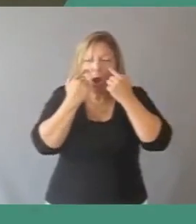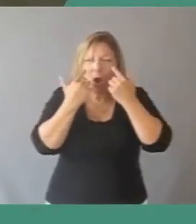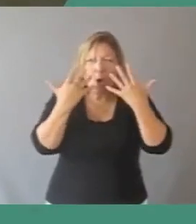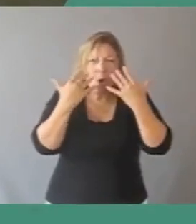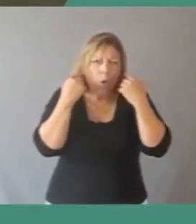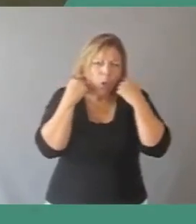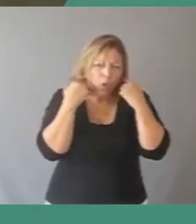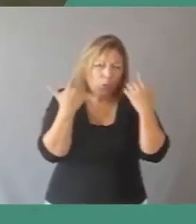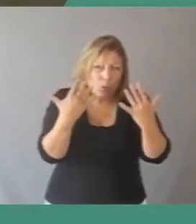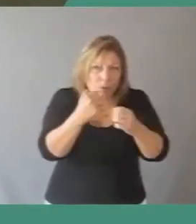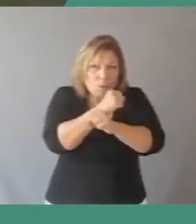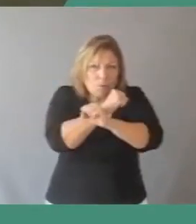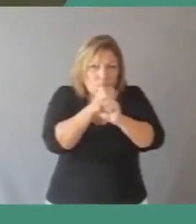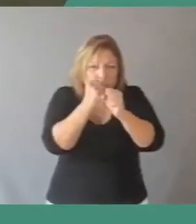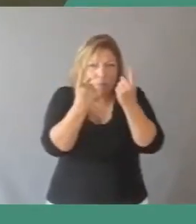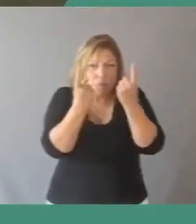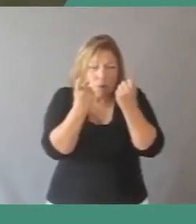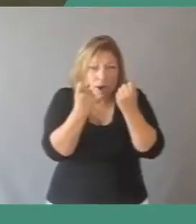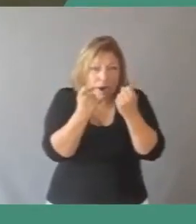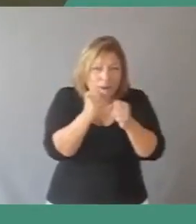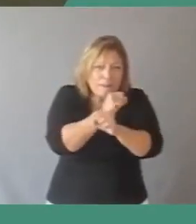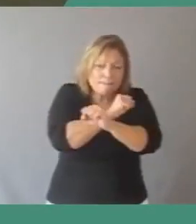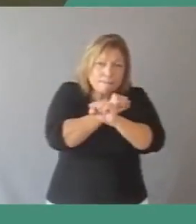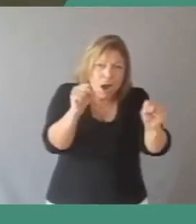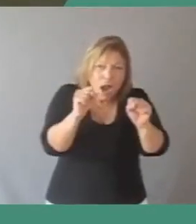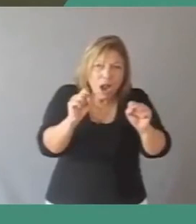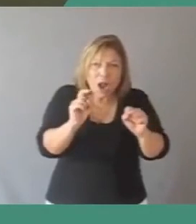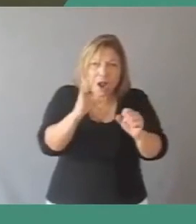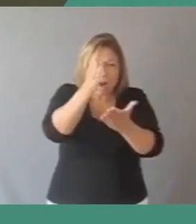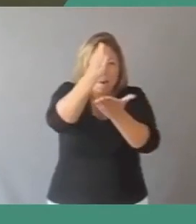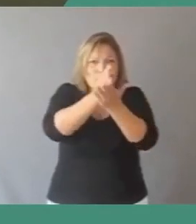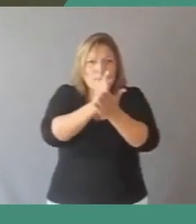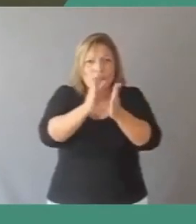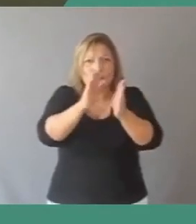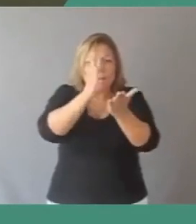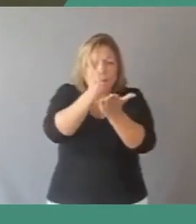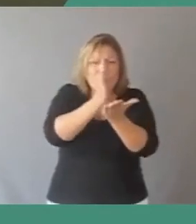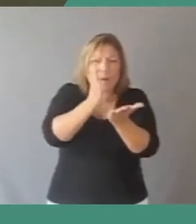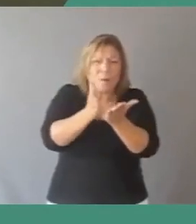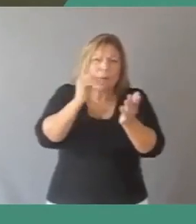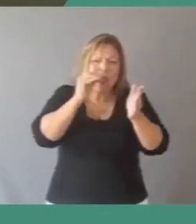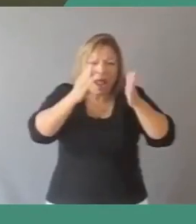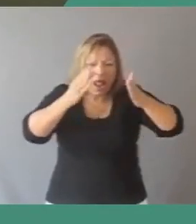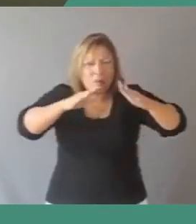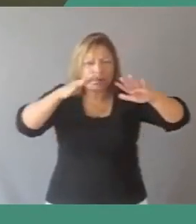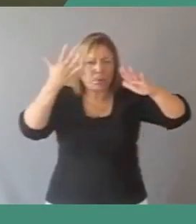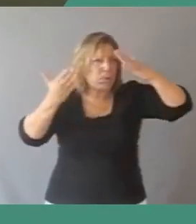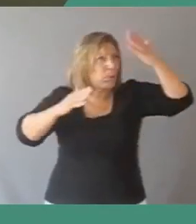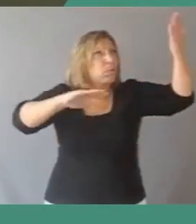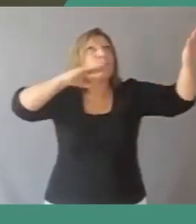del terrible ruido con que reventó el torpedo. Reventó y partió el buque en 15.000 pedazos.